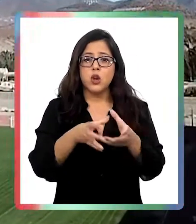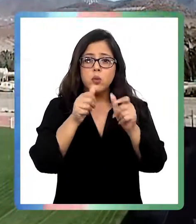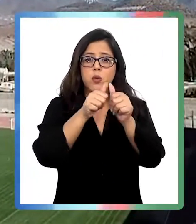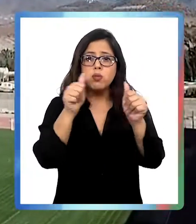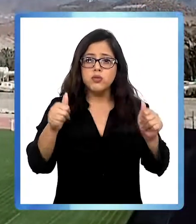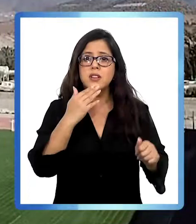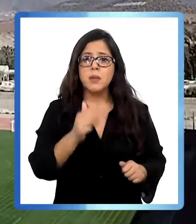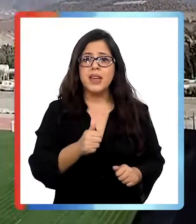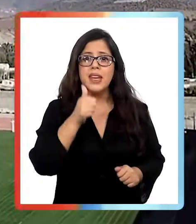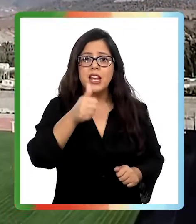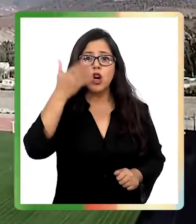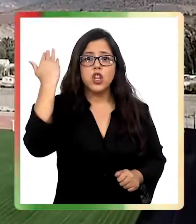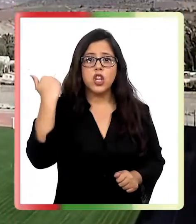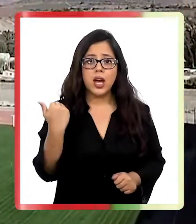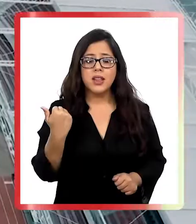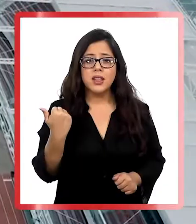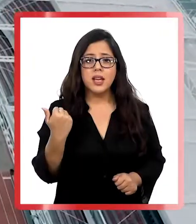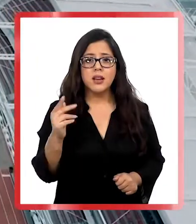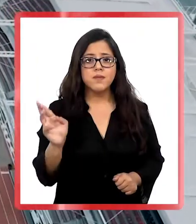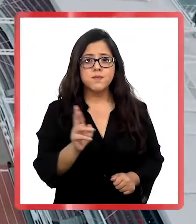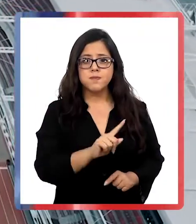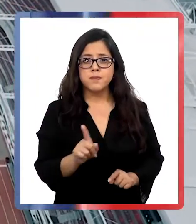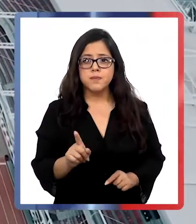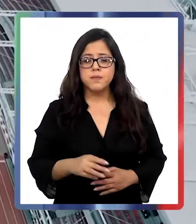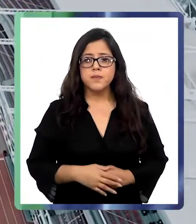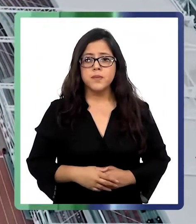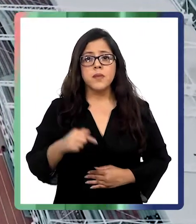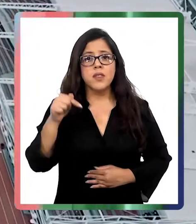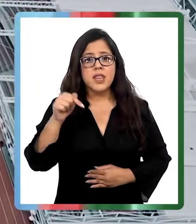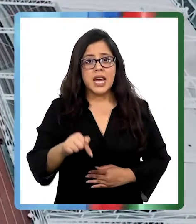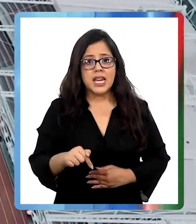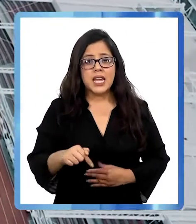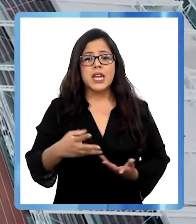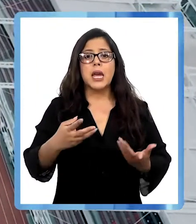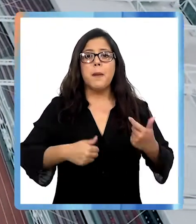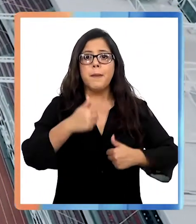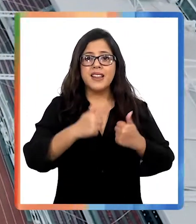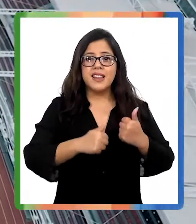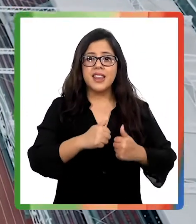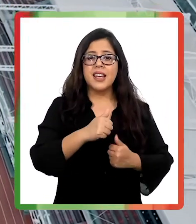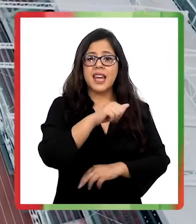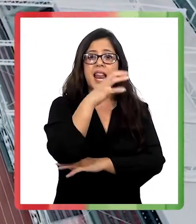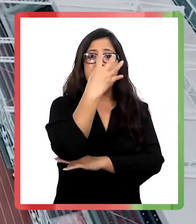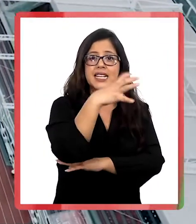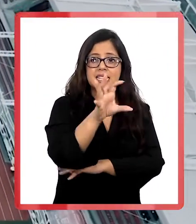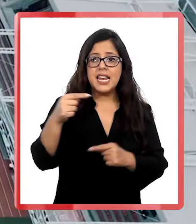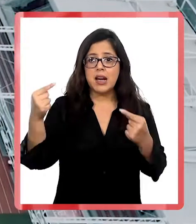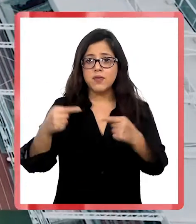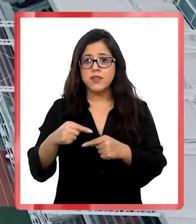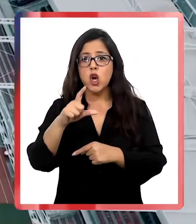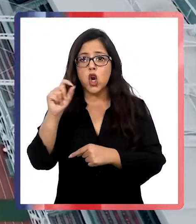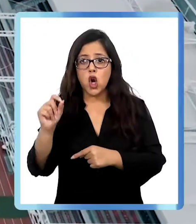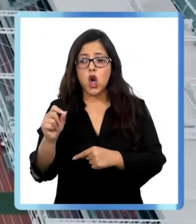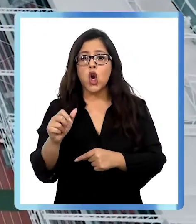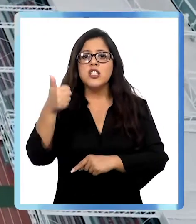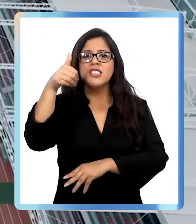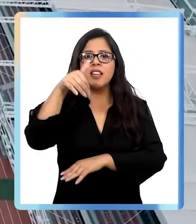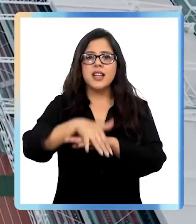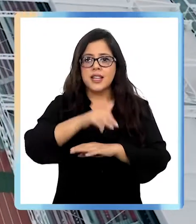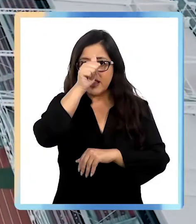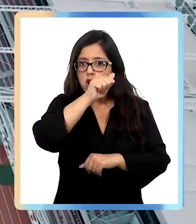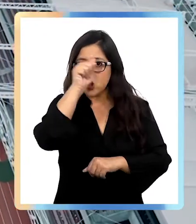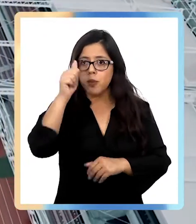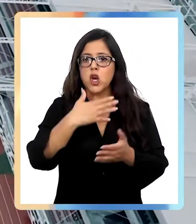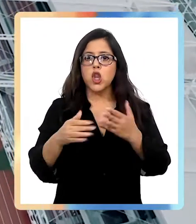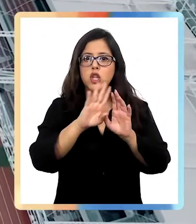el gerente de la época no respondieron. Finalmente, el partido entre la Serena y Colo Colo se jugará este domingo a las 6 de la tarde en el estadio La Portada